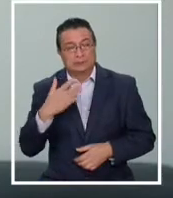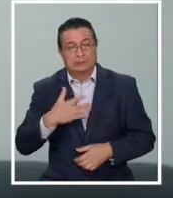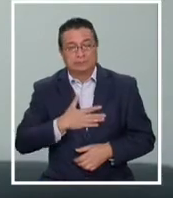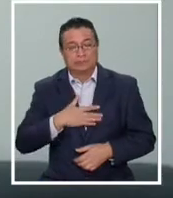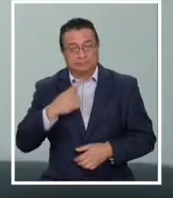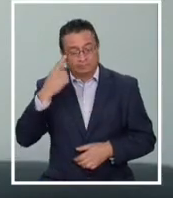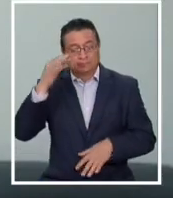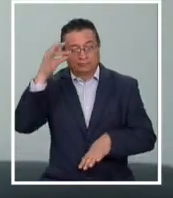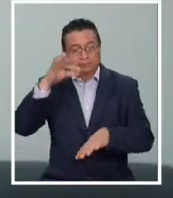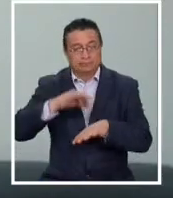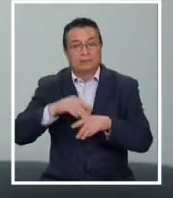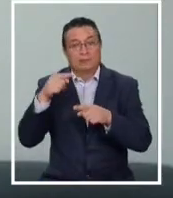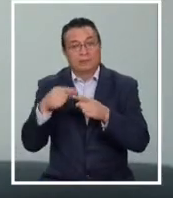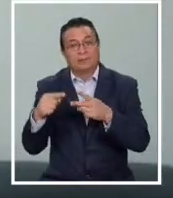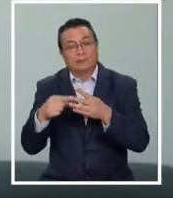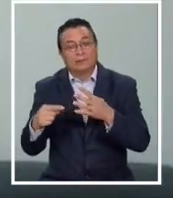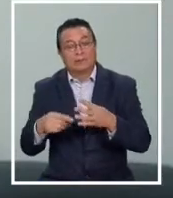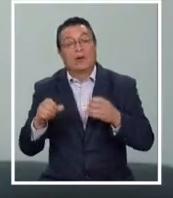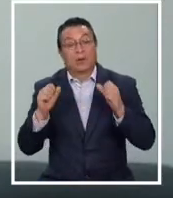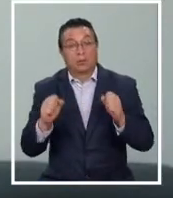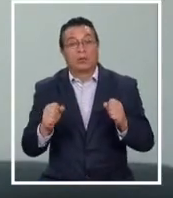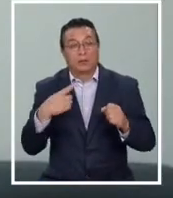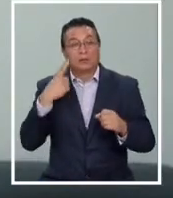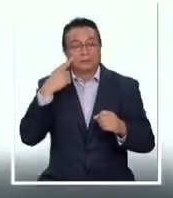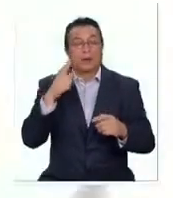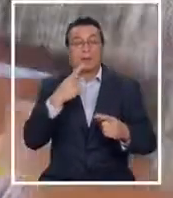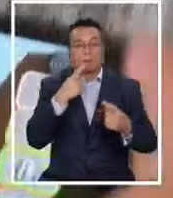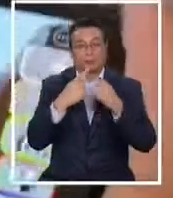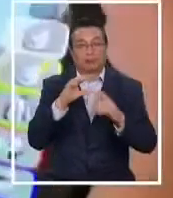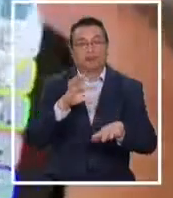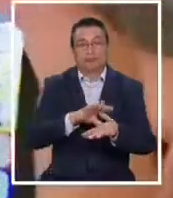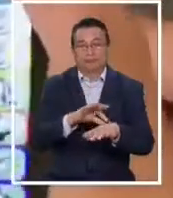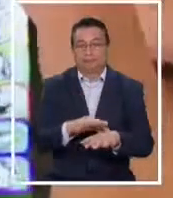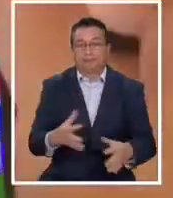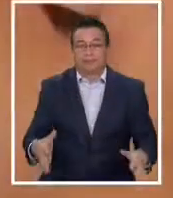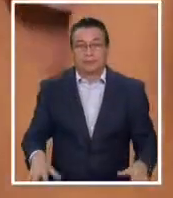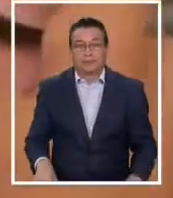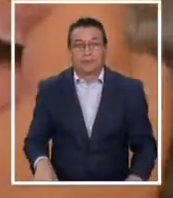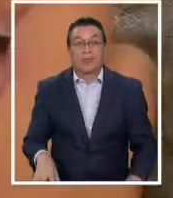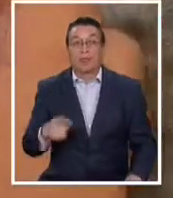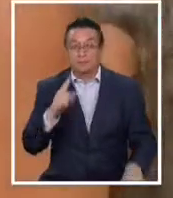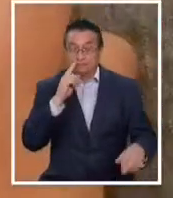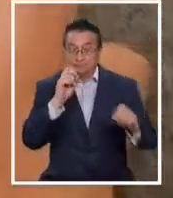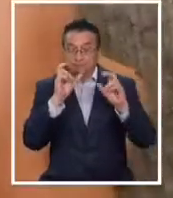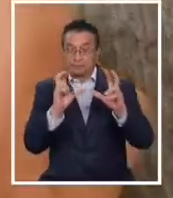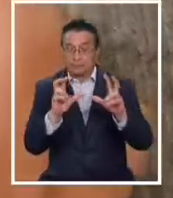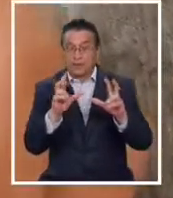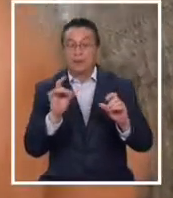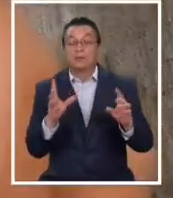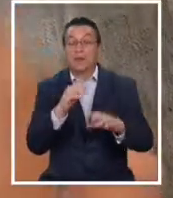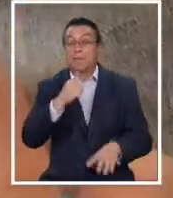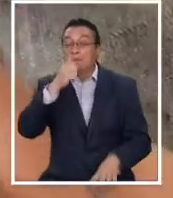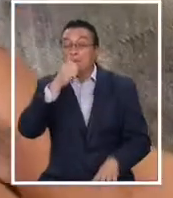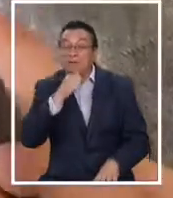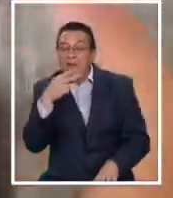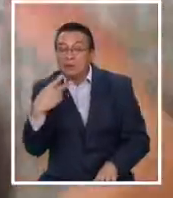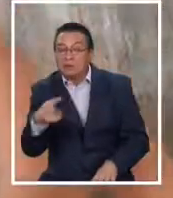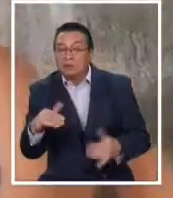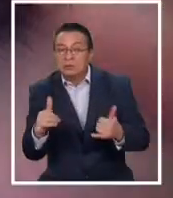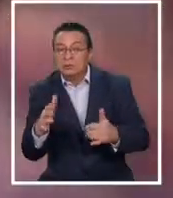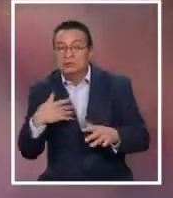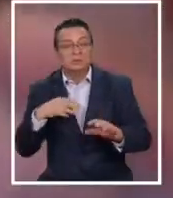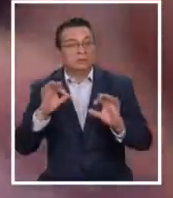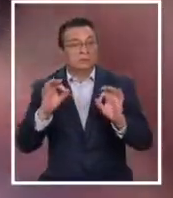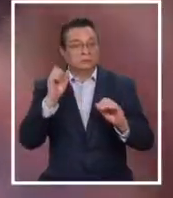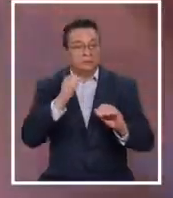patológicas e instancias que ameritan consulta. También hay que estar alerta con la privacidad de los juegos porque